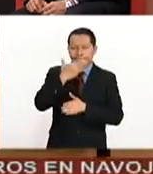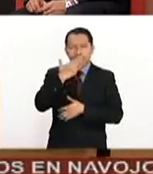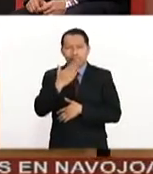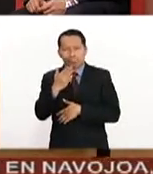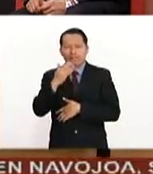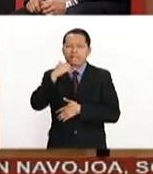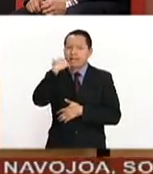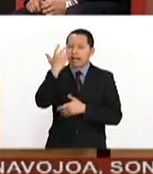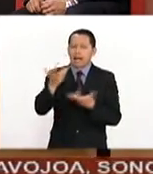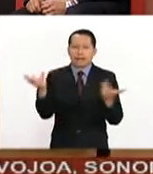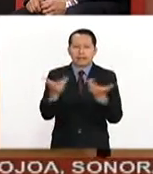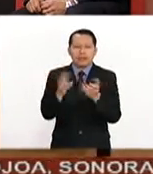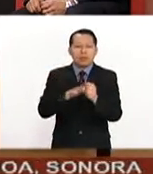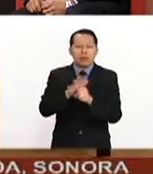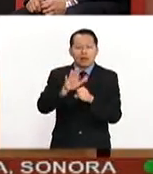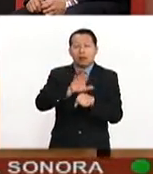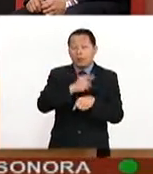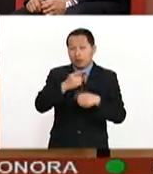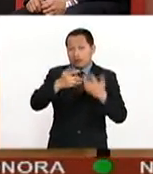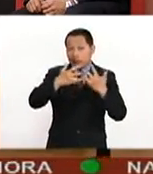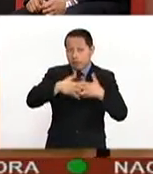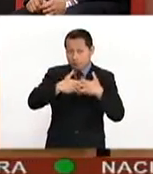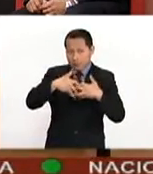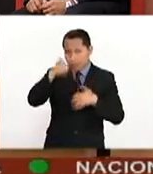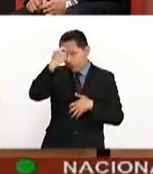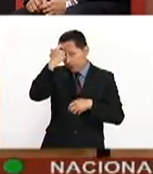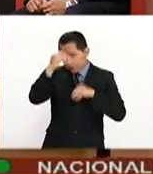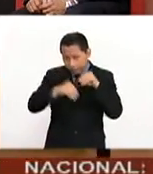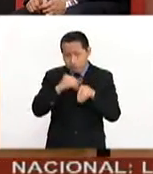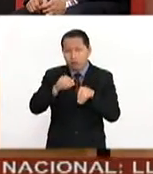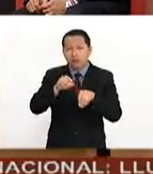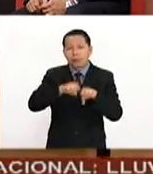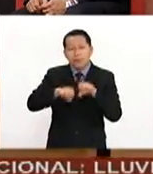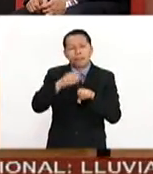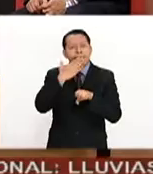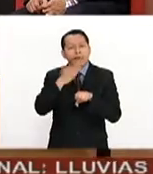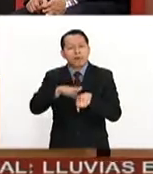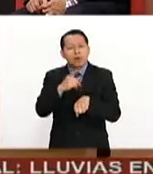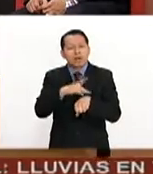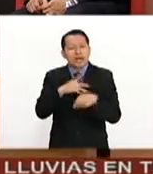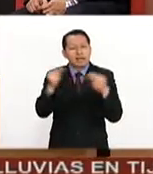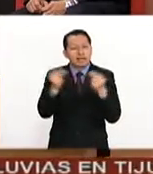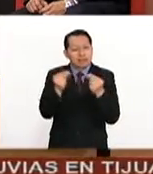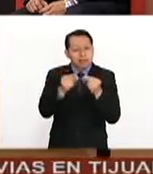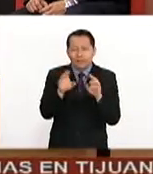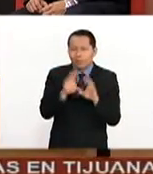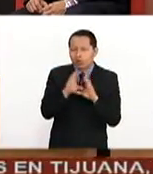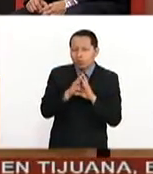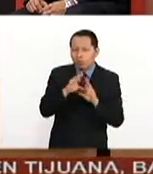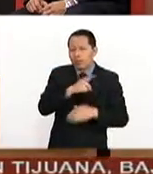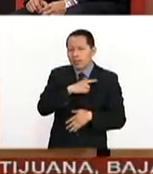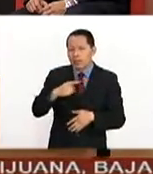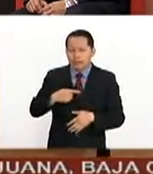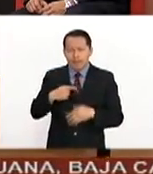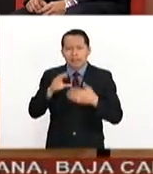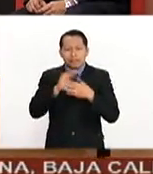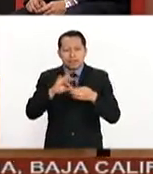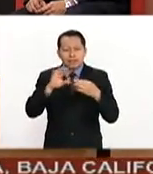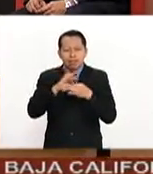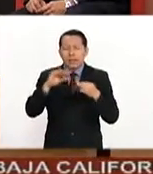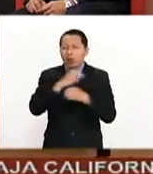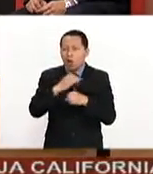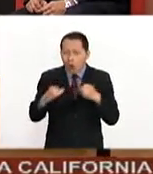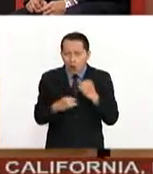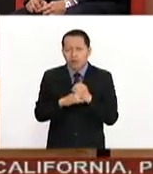es que quieres hacer. En las industrias creativas es bien interesante, porque más allá de partir, de resolver una necesidad, tienes que hablar de cosas que te